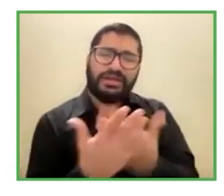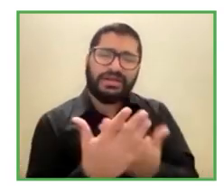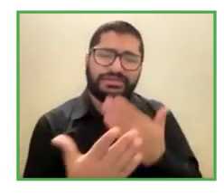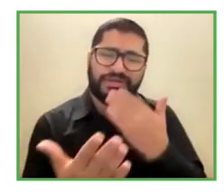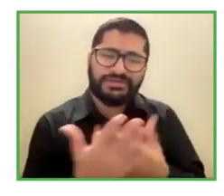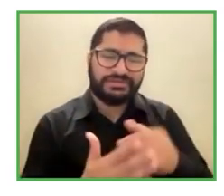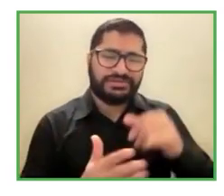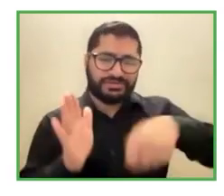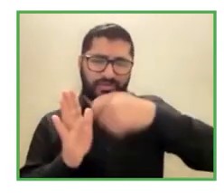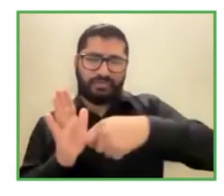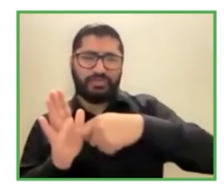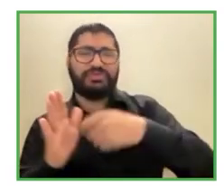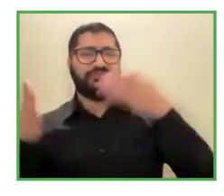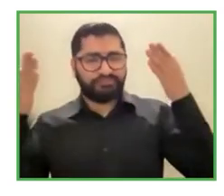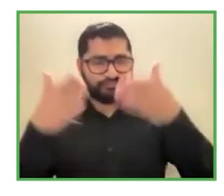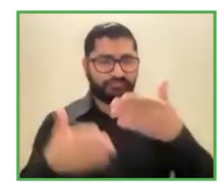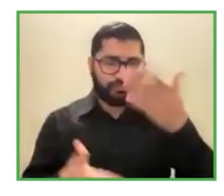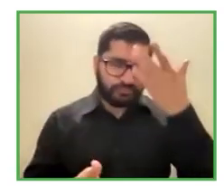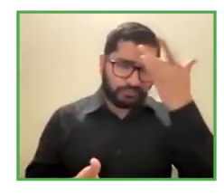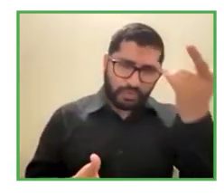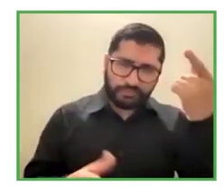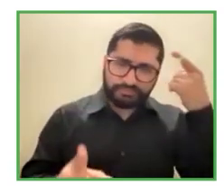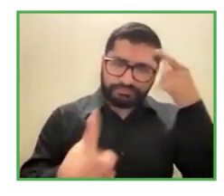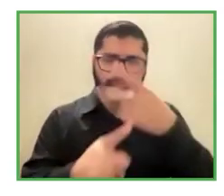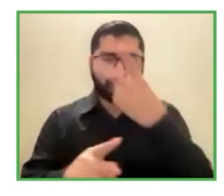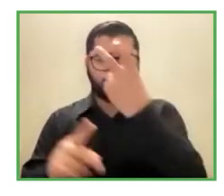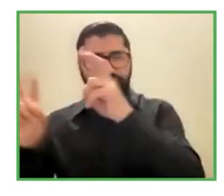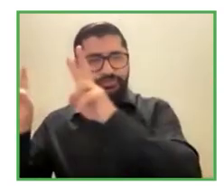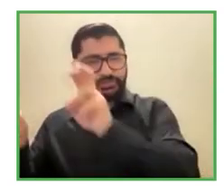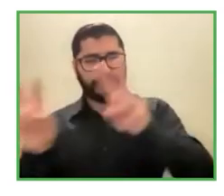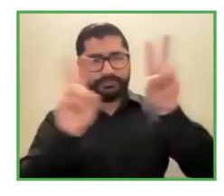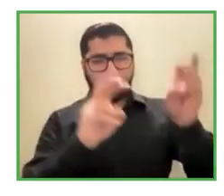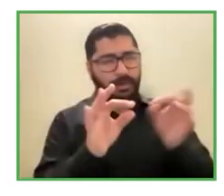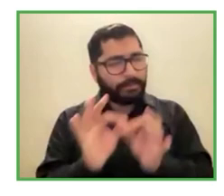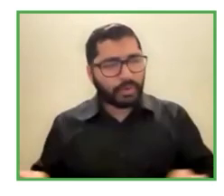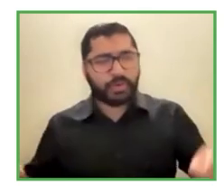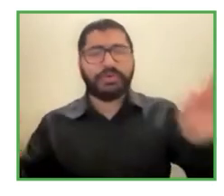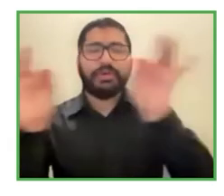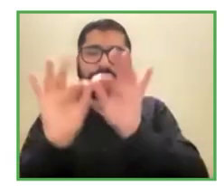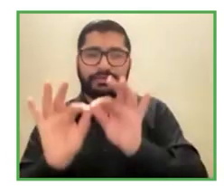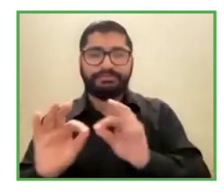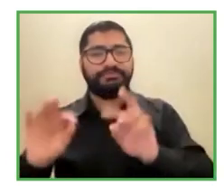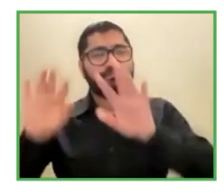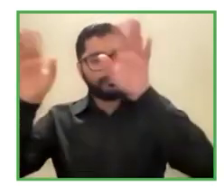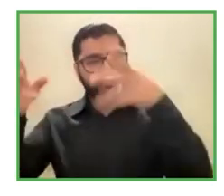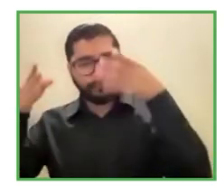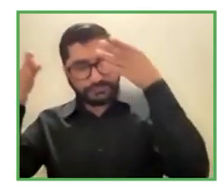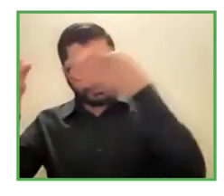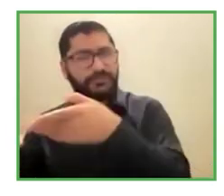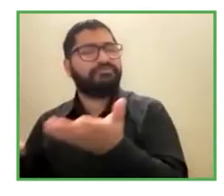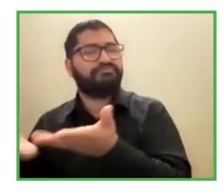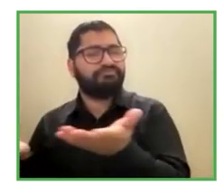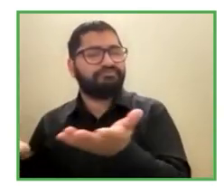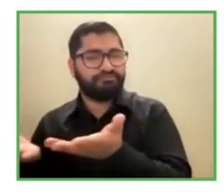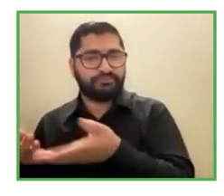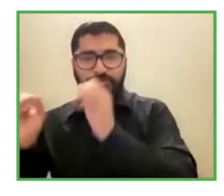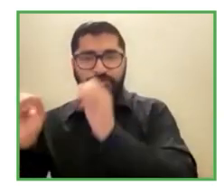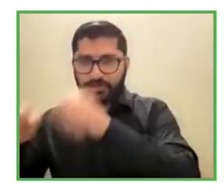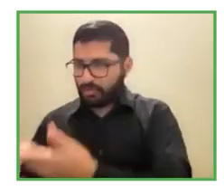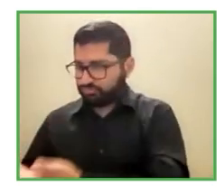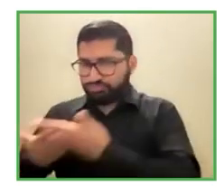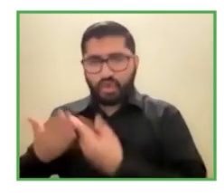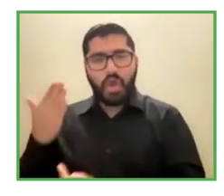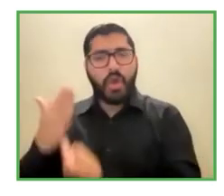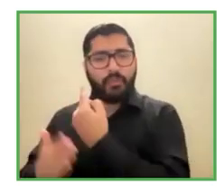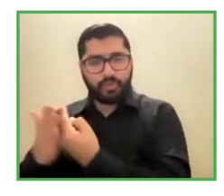temas muy importantes uno por darnos la oportunidad de hablar de inclusión ¿no es cierto? y otro por por trabajar